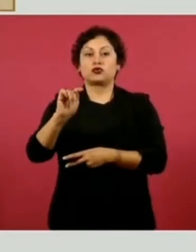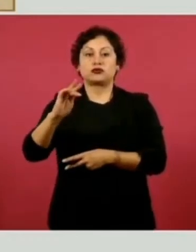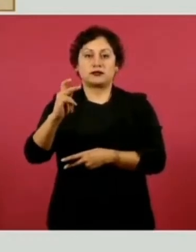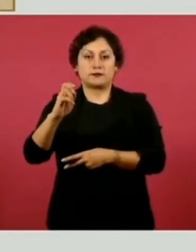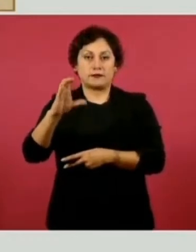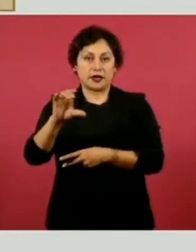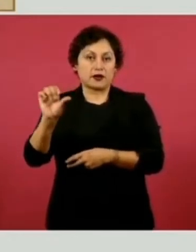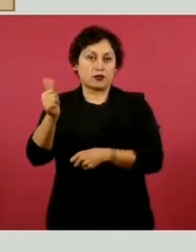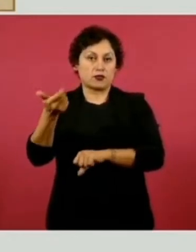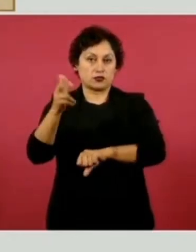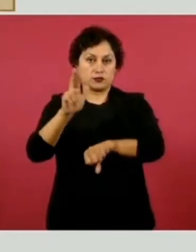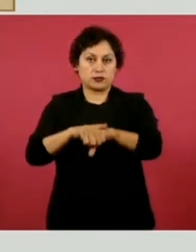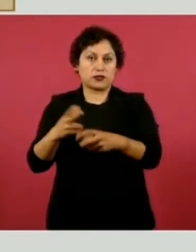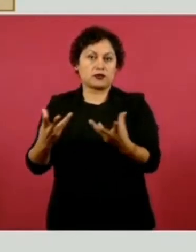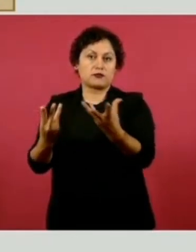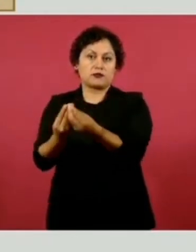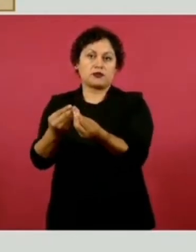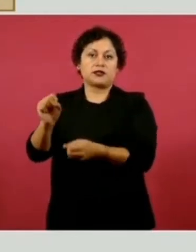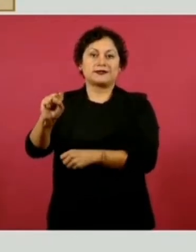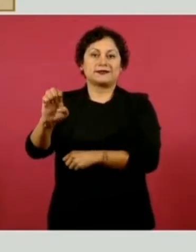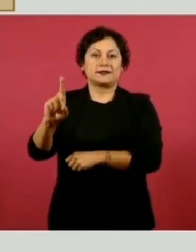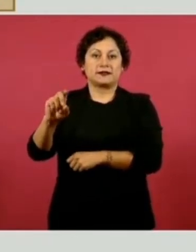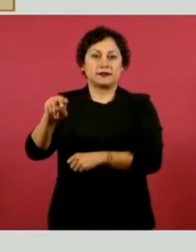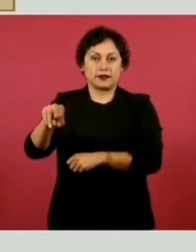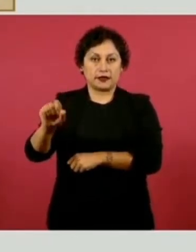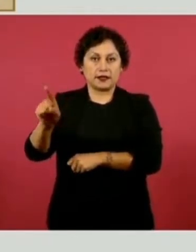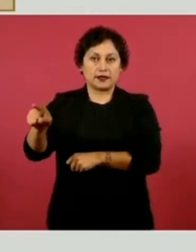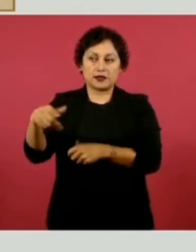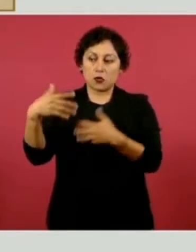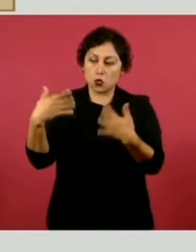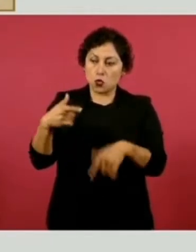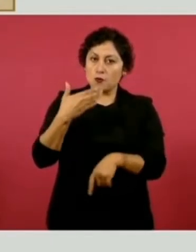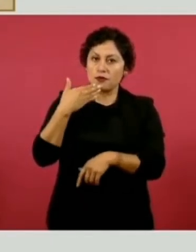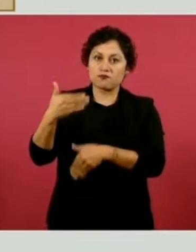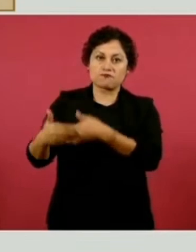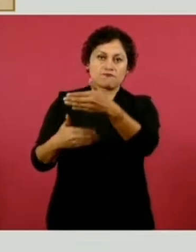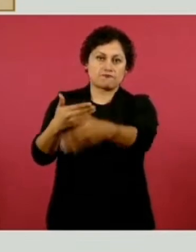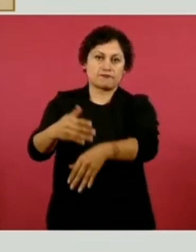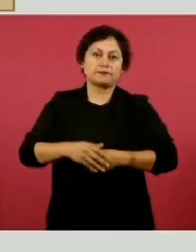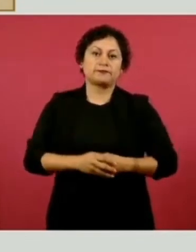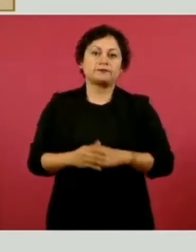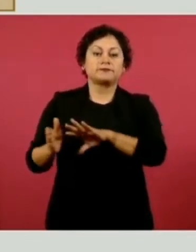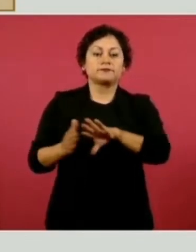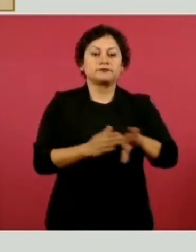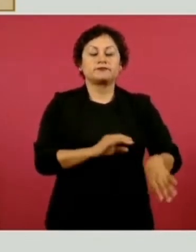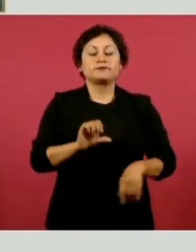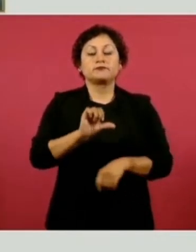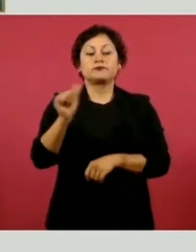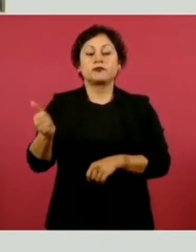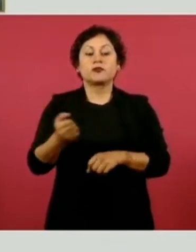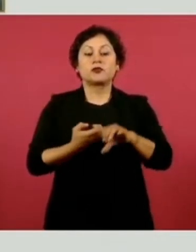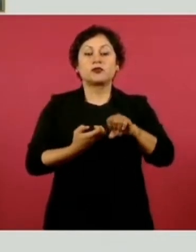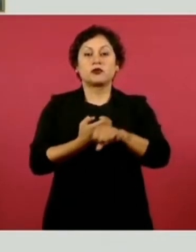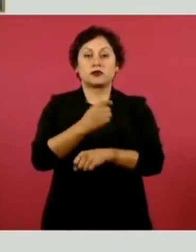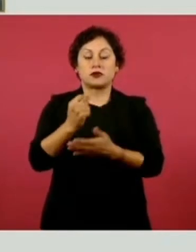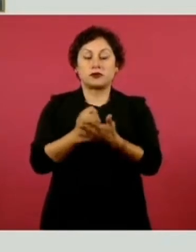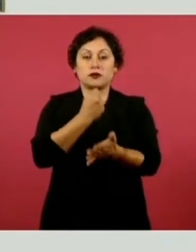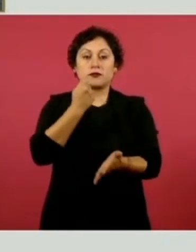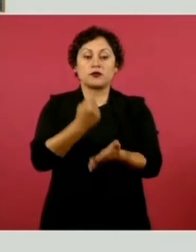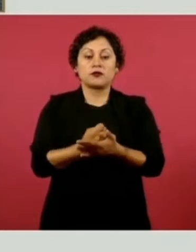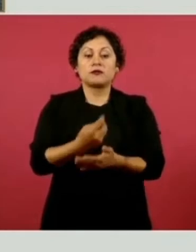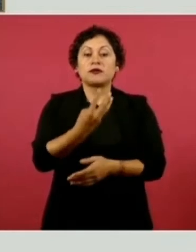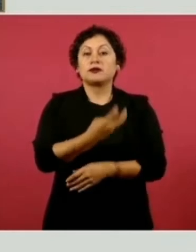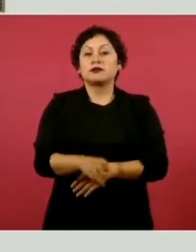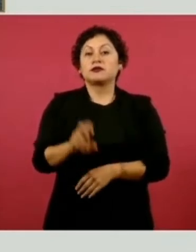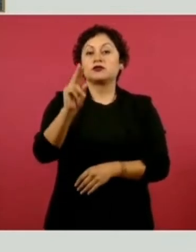Sedena, que también tienen y reportan muy buenos avances. En Tamaulipas son 380